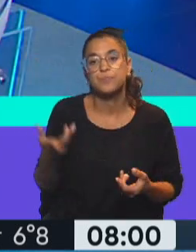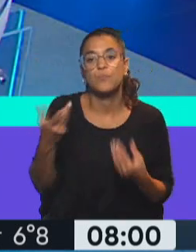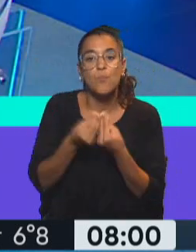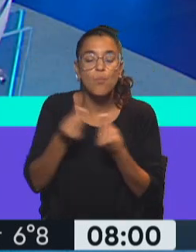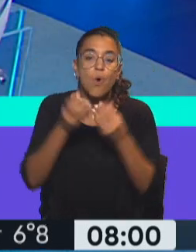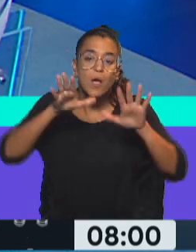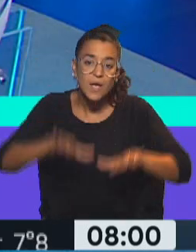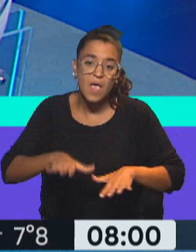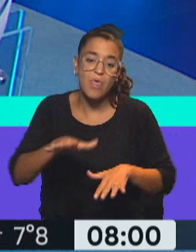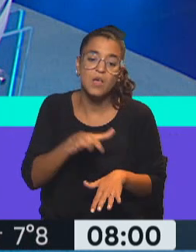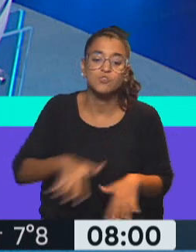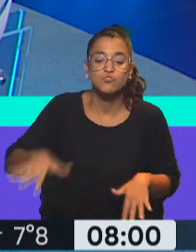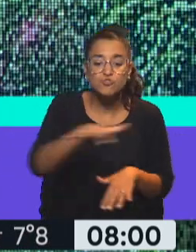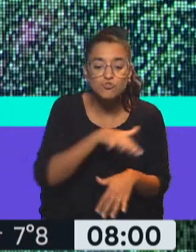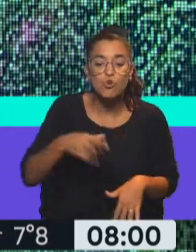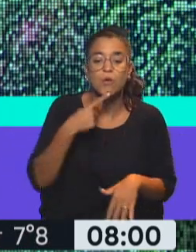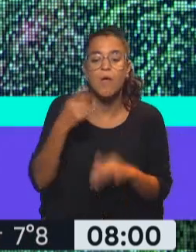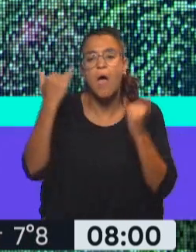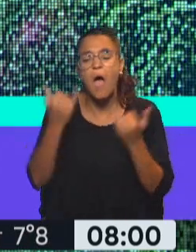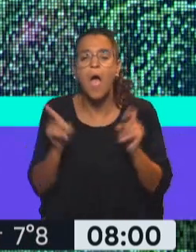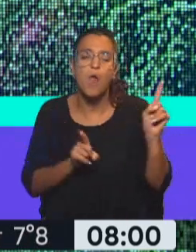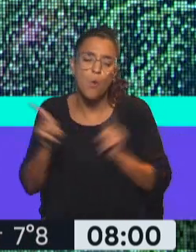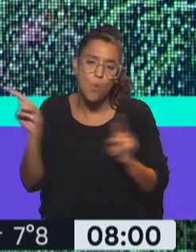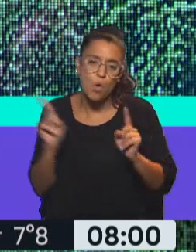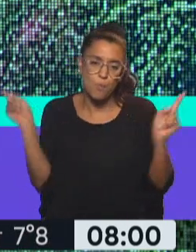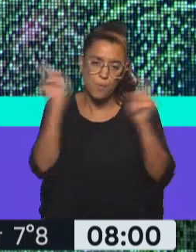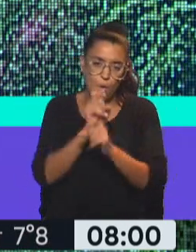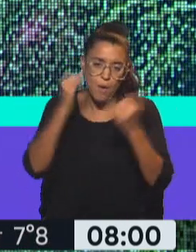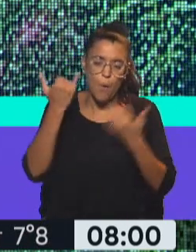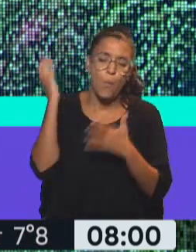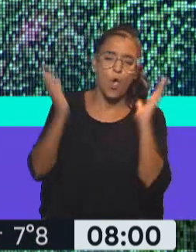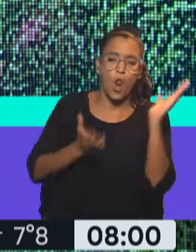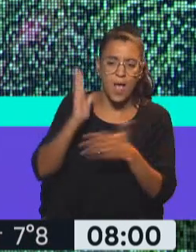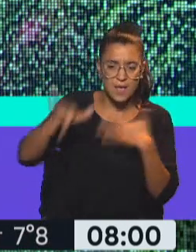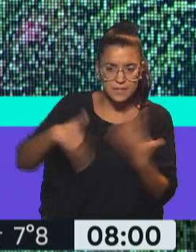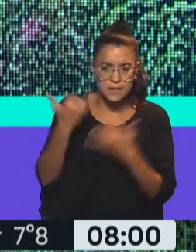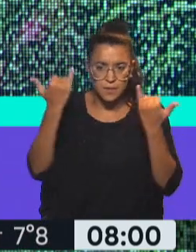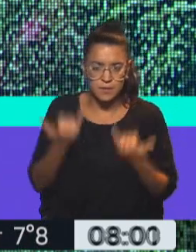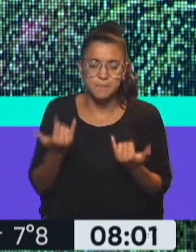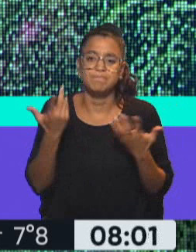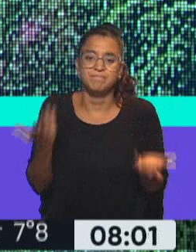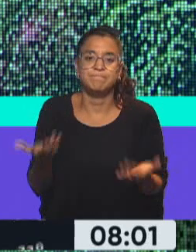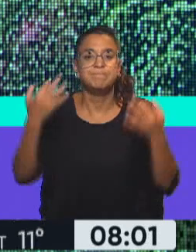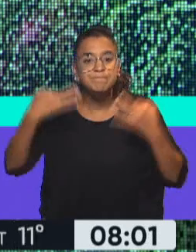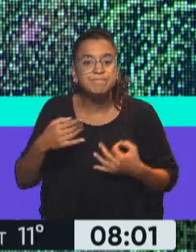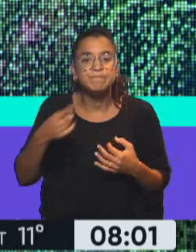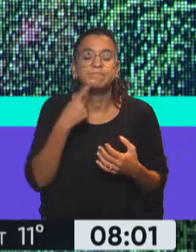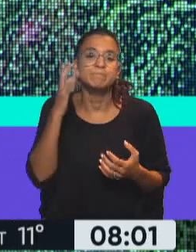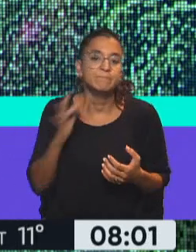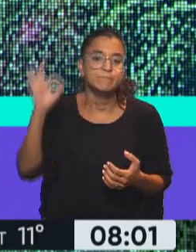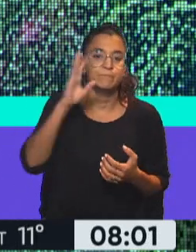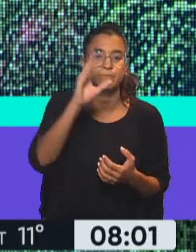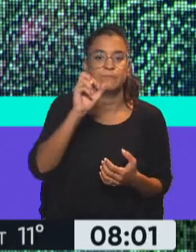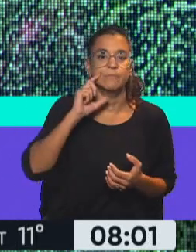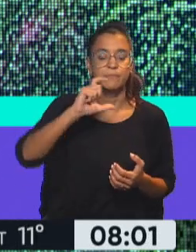acampando en esa zona. han registrado algunos incidentes con violencia. Y bueno, tiene justamente esta oportunidad